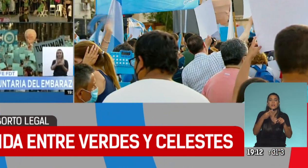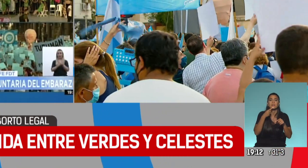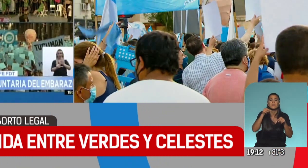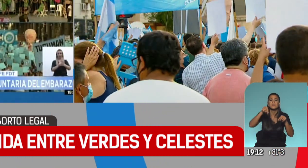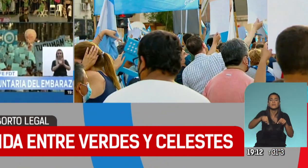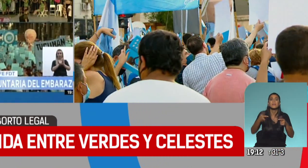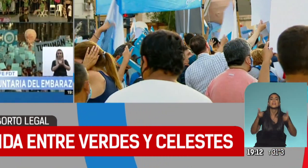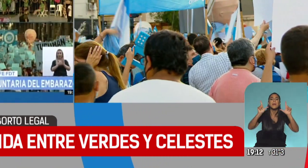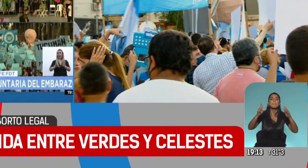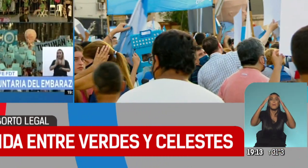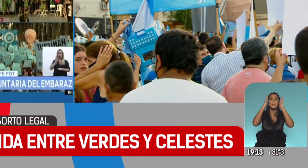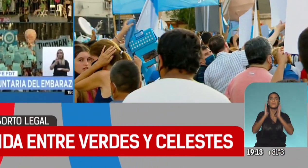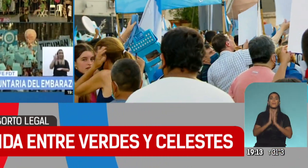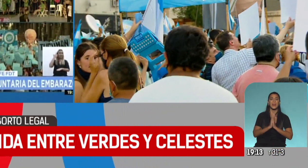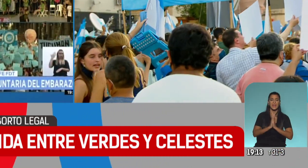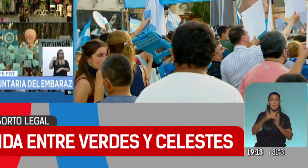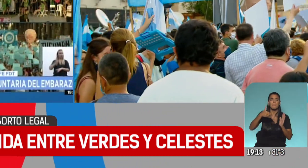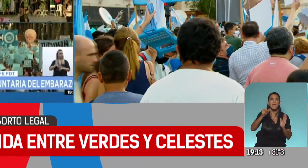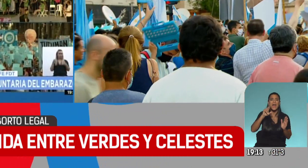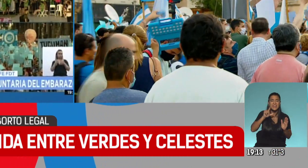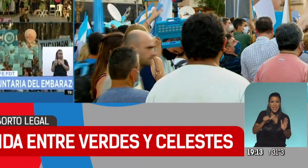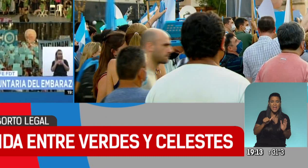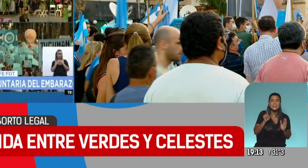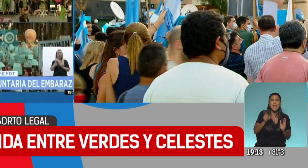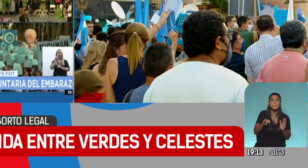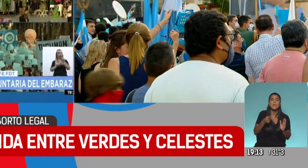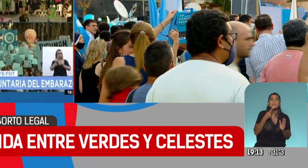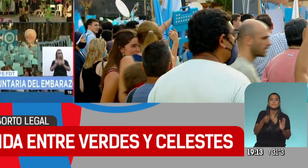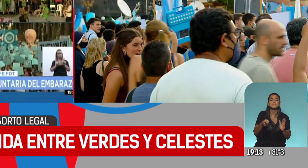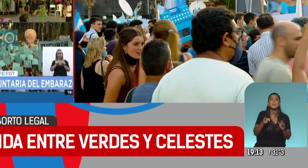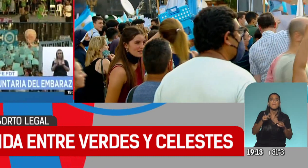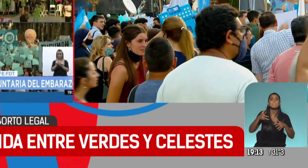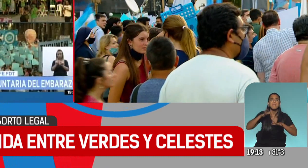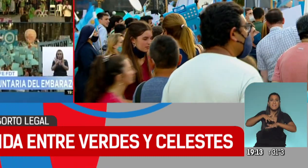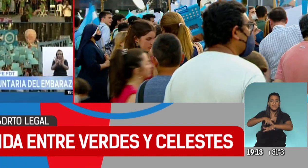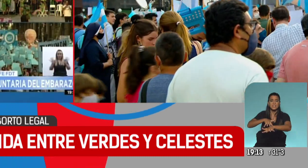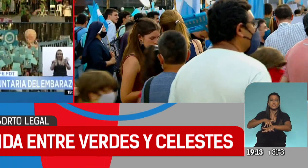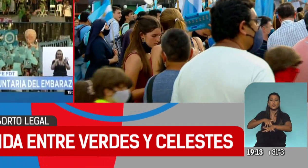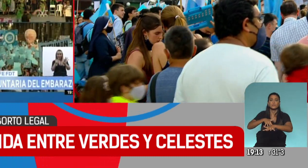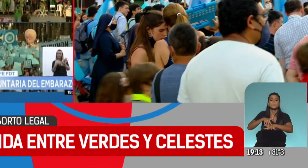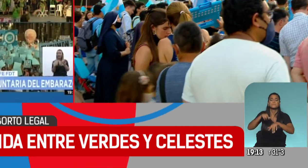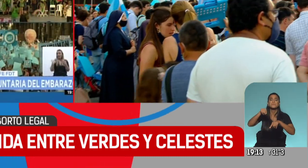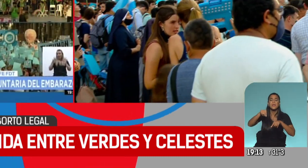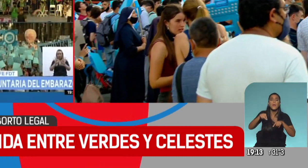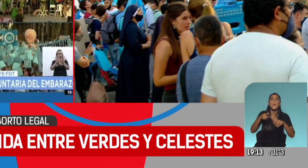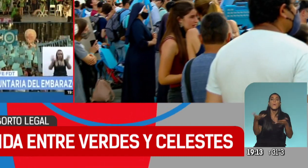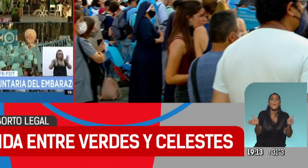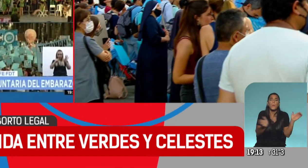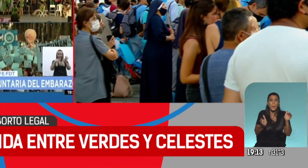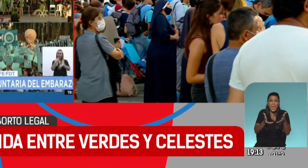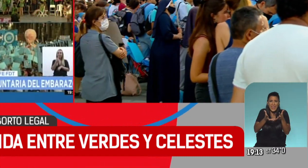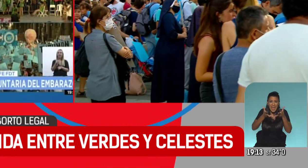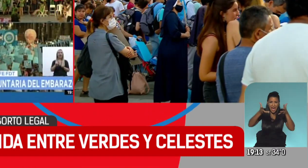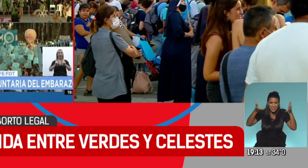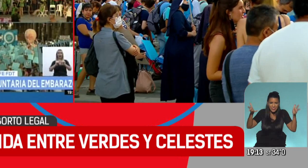de la Virgen María, y también el que nunca falta a estas manifestaciones es este bebé gigante, no sé si ustedes